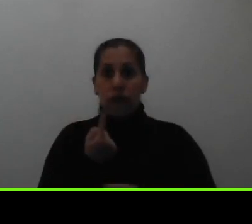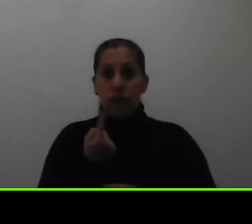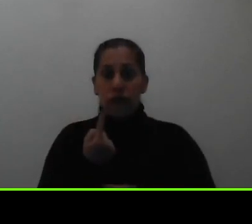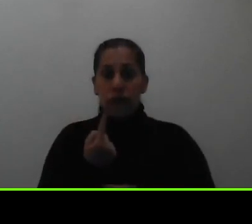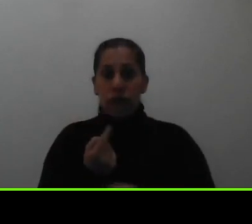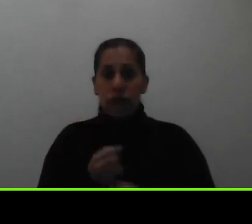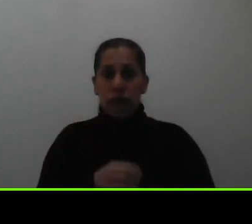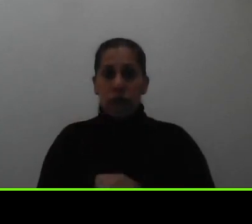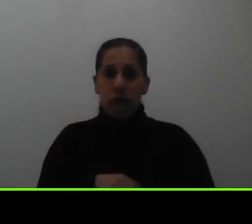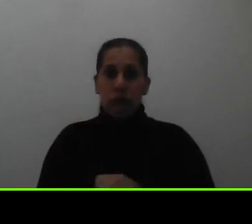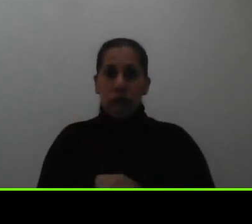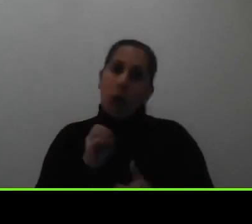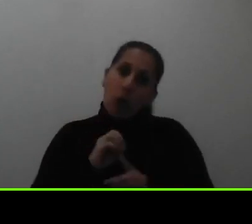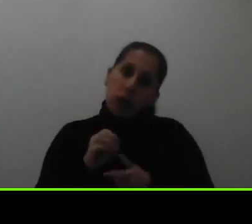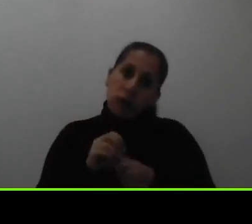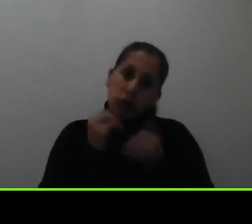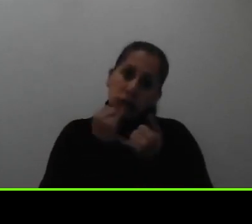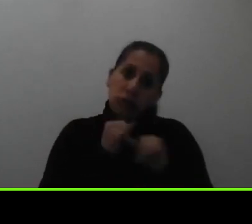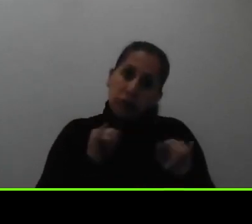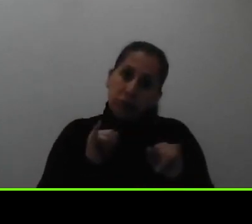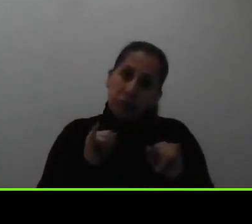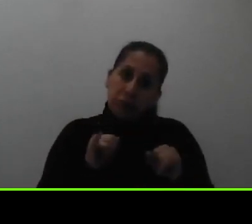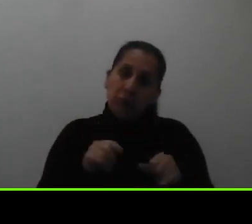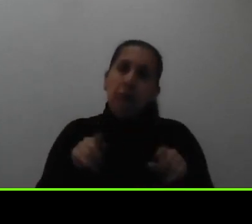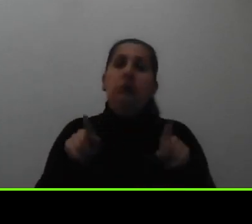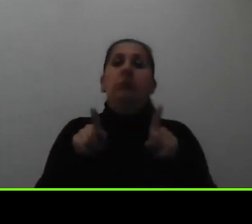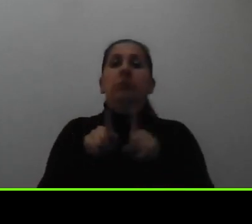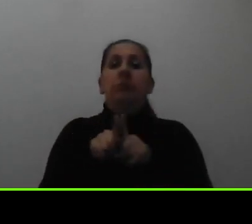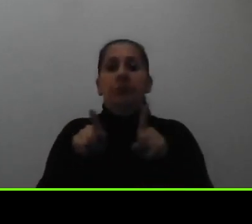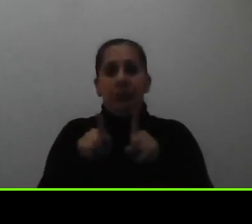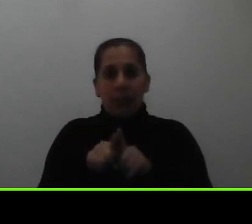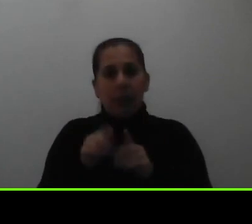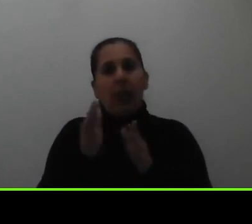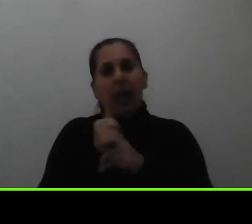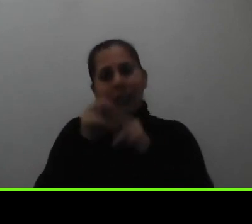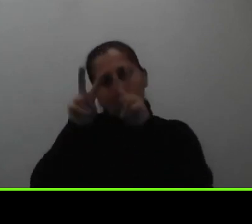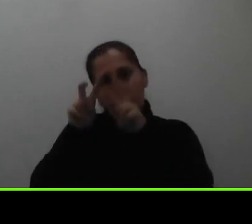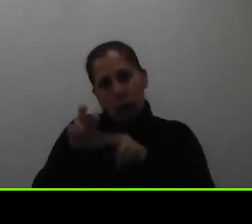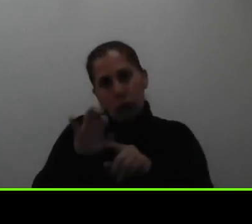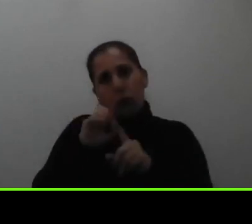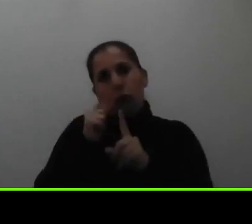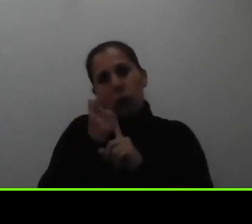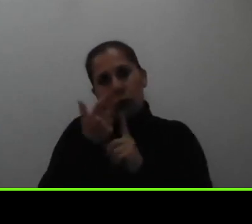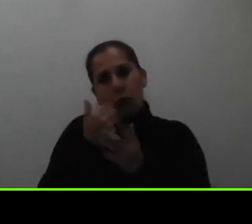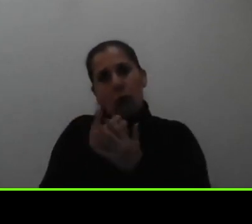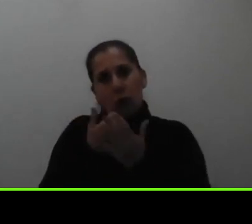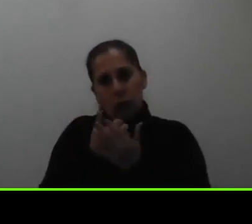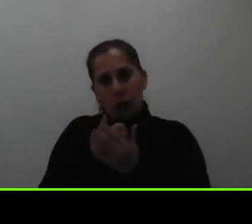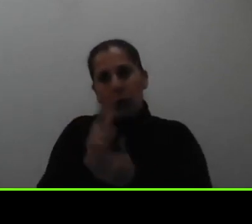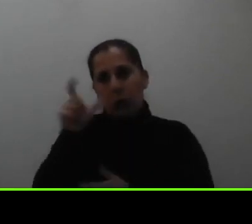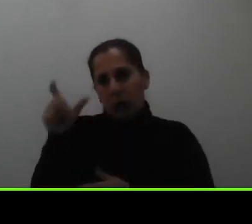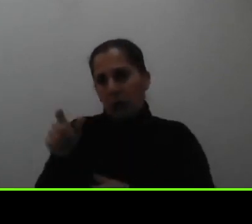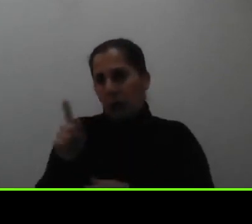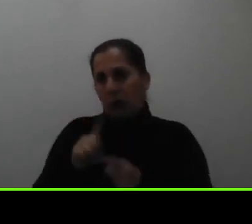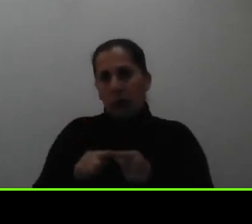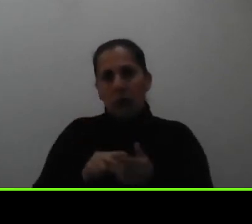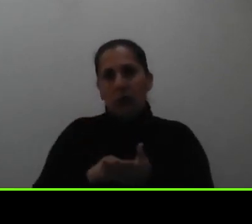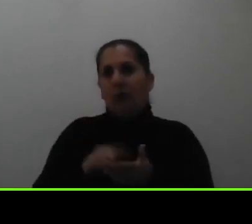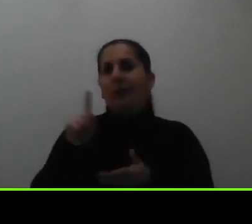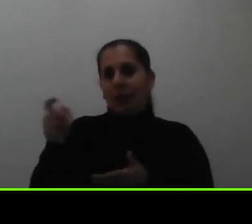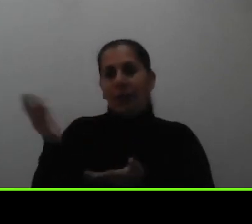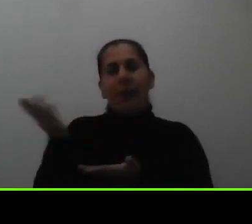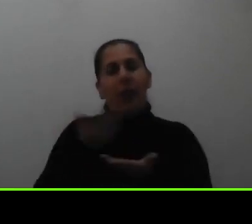o bueno o independientes igualmente se les va a hacer todo un estudio socioeconómico ¿verdad? no están exentas de entregar